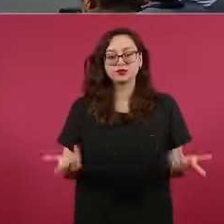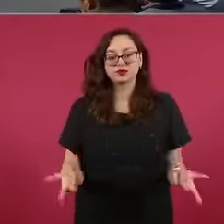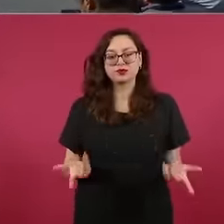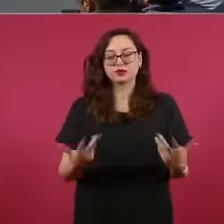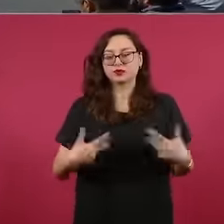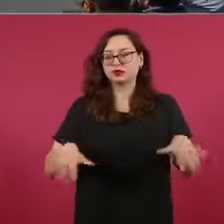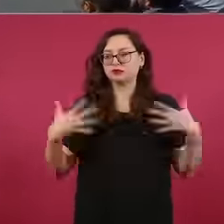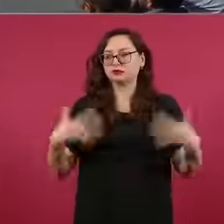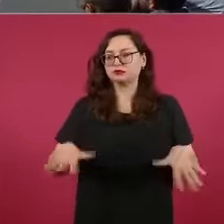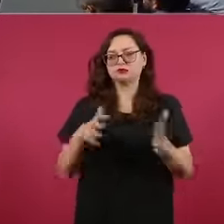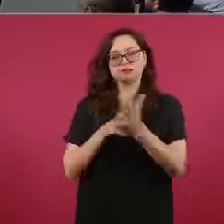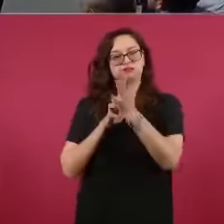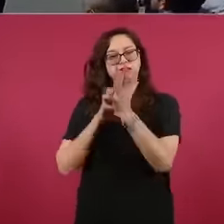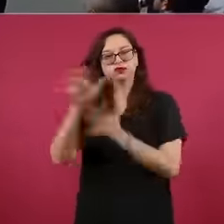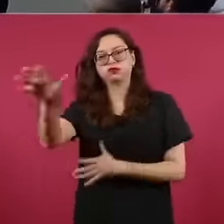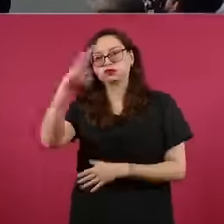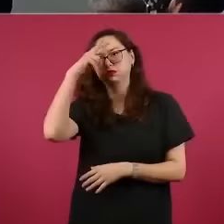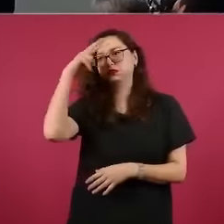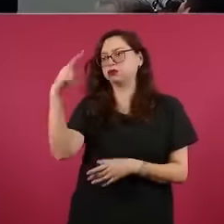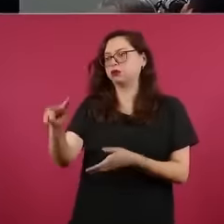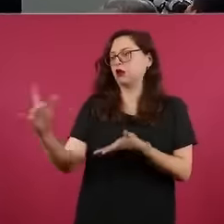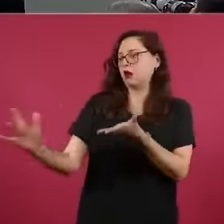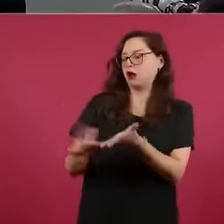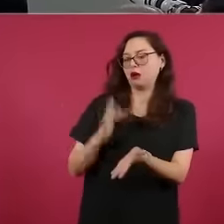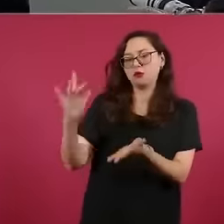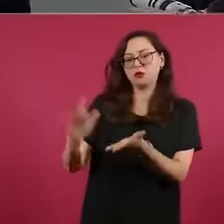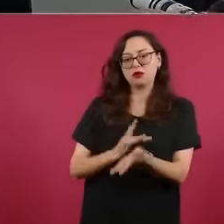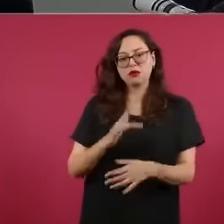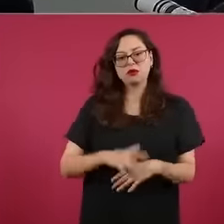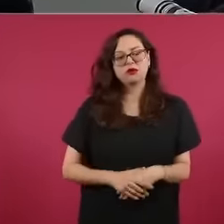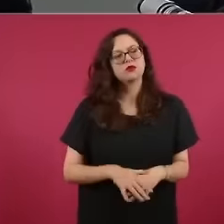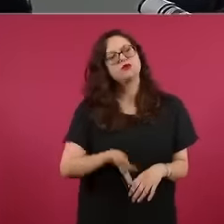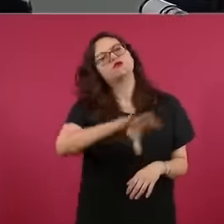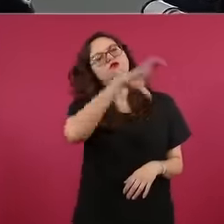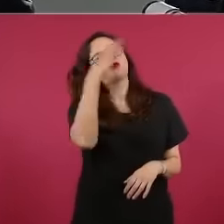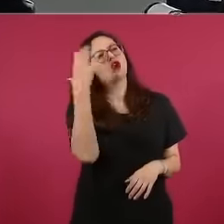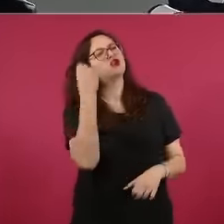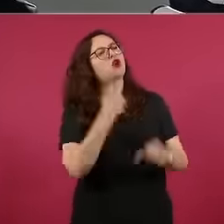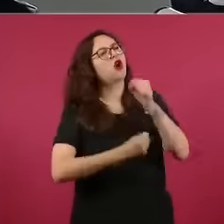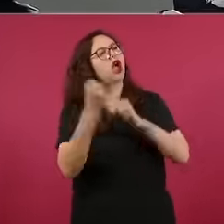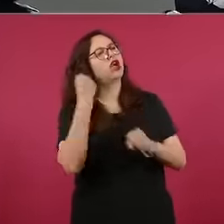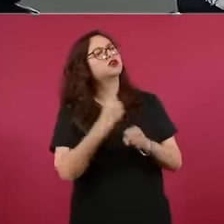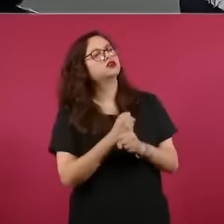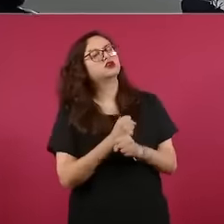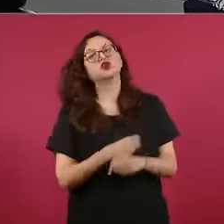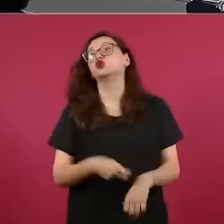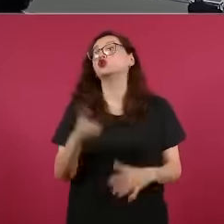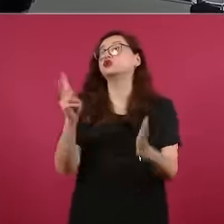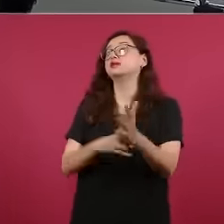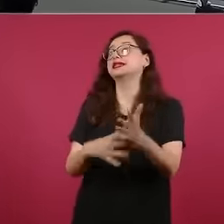apoyo de millones de mexicanos. ¿En qué año fue eso, presidente? Esto fue en el 15,